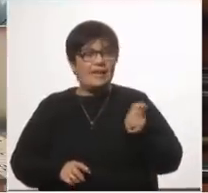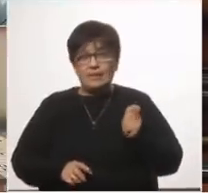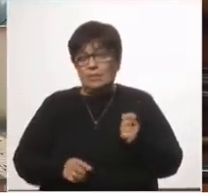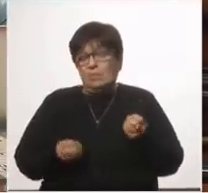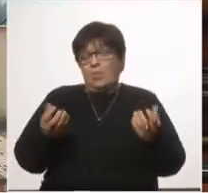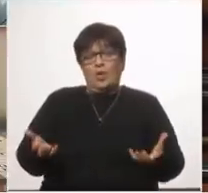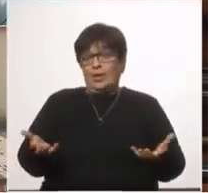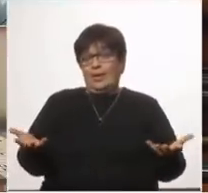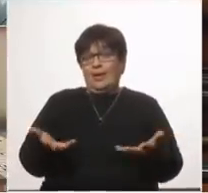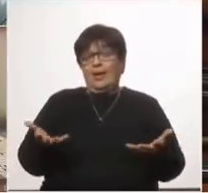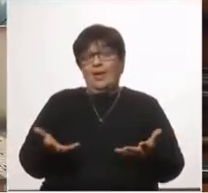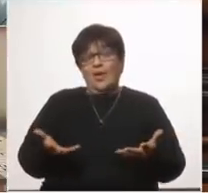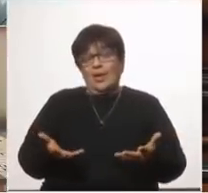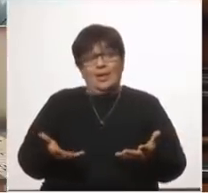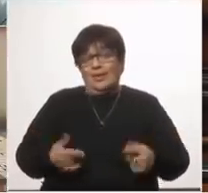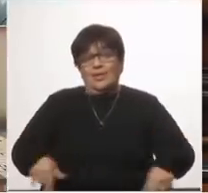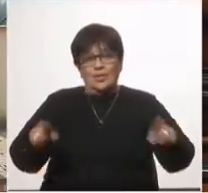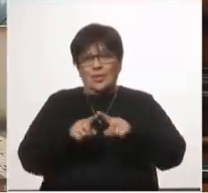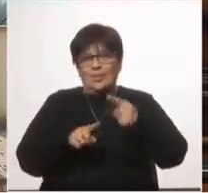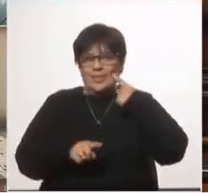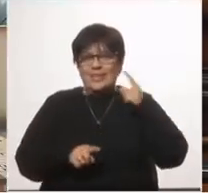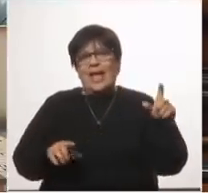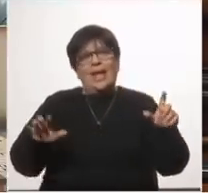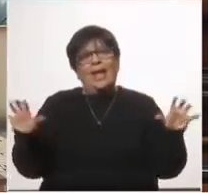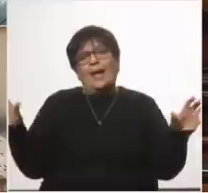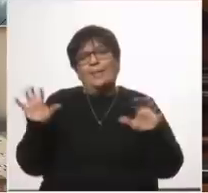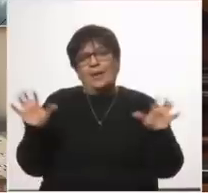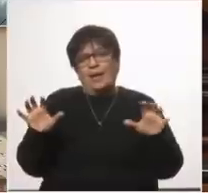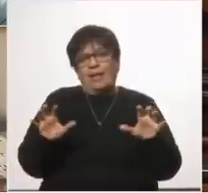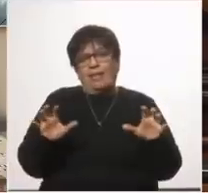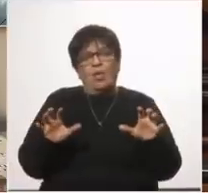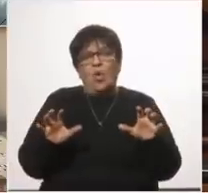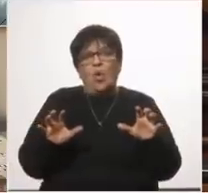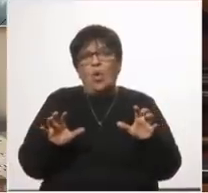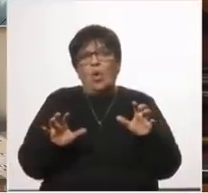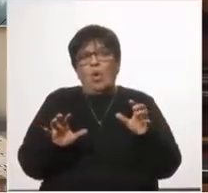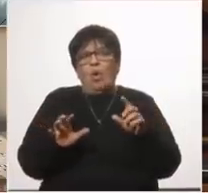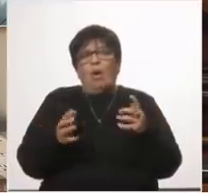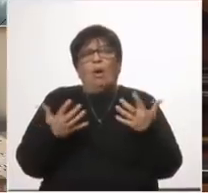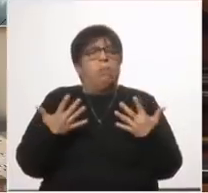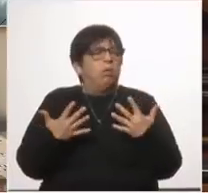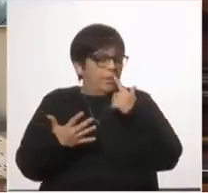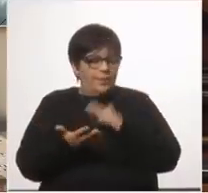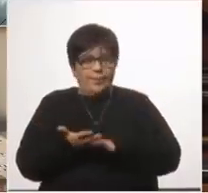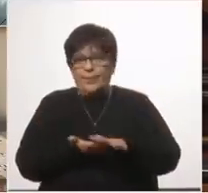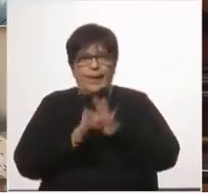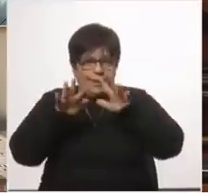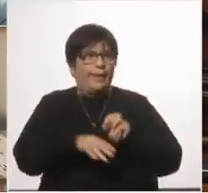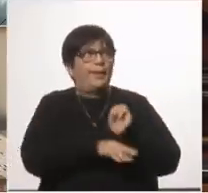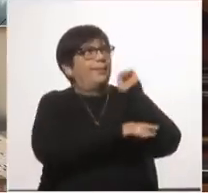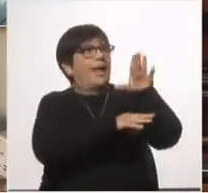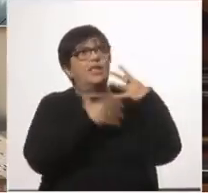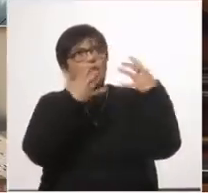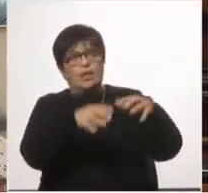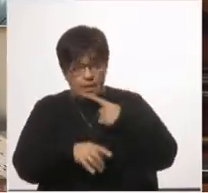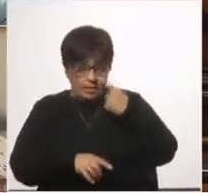cree en ciencia política que un funcionario de rango bajo le manda una carta a Pfizer diciéndole que no acepta